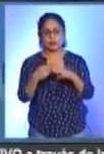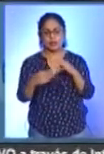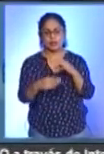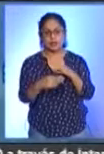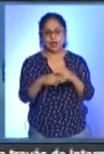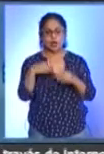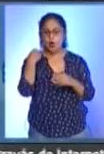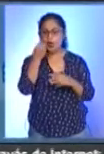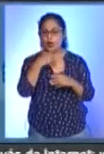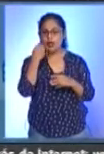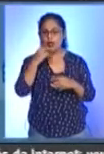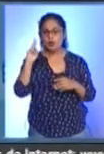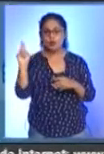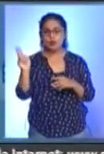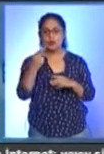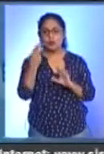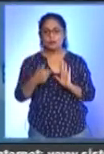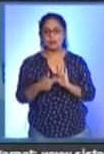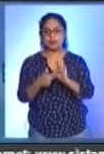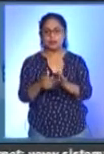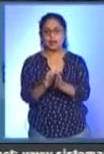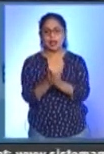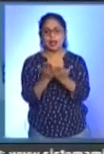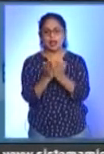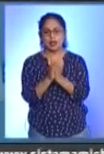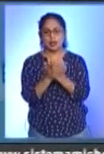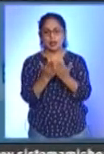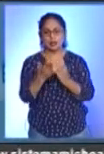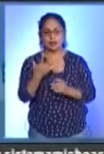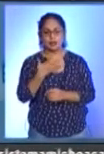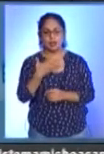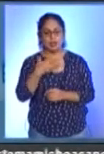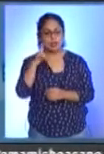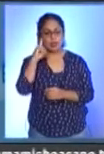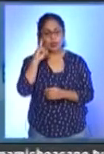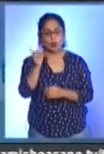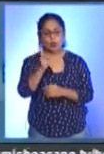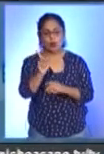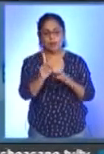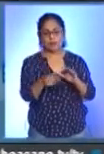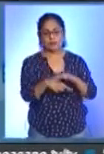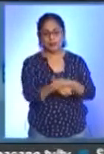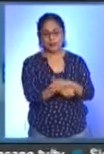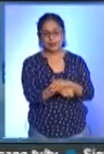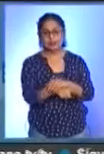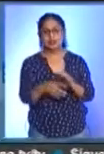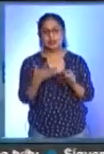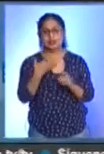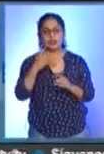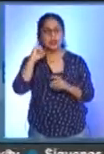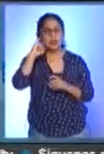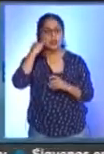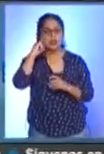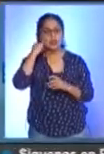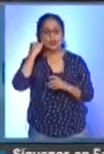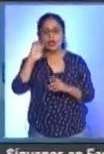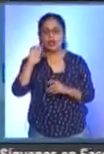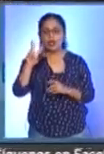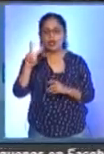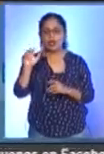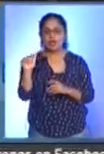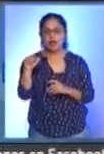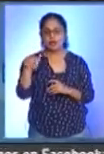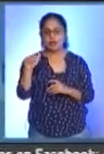UNAM, se presentará el libro Donde el Diablo Mete la Cola, Antropología del Arte y Estética Indígena, de Eva María